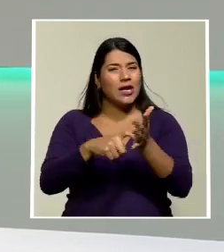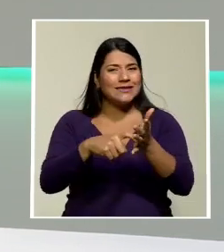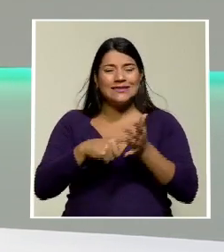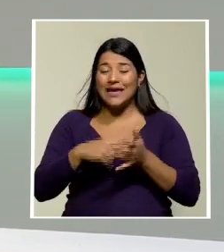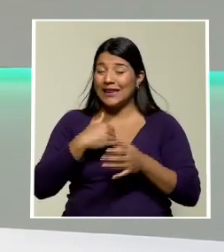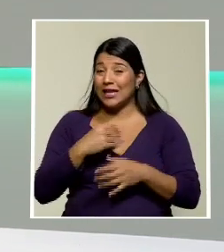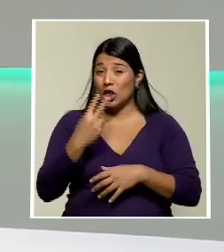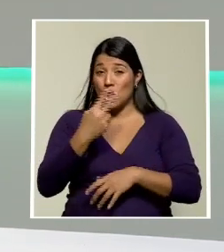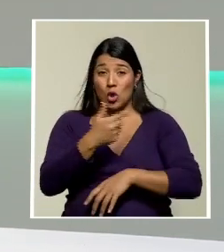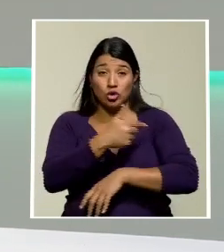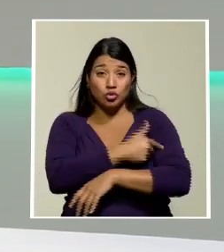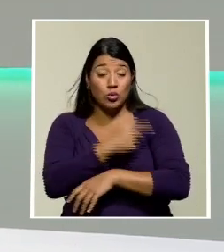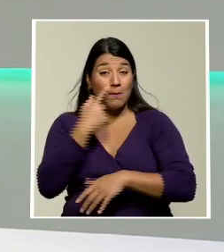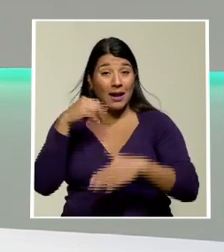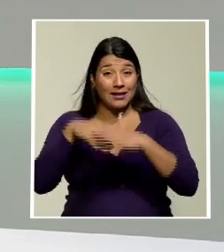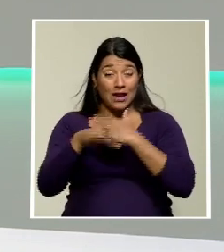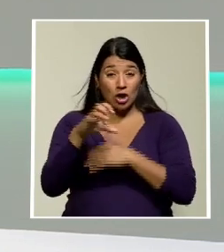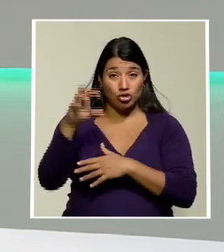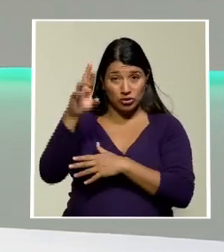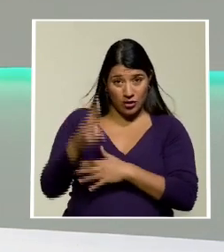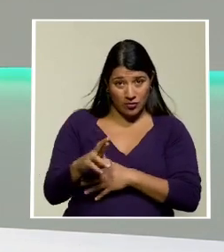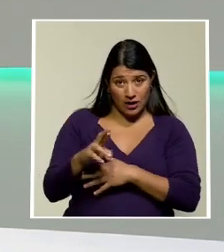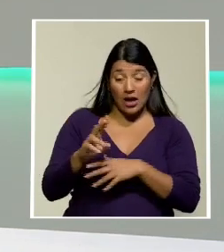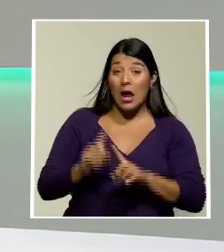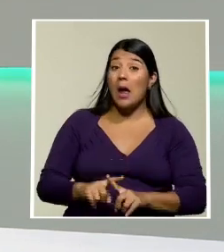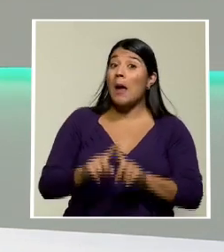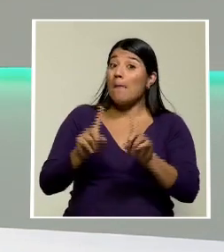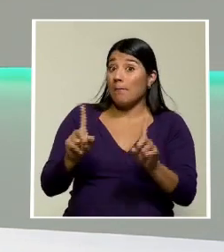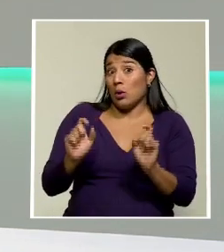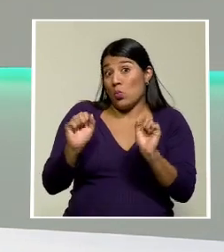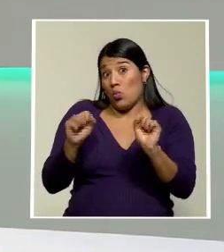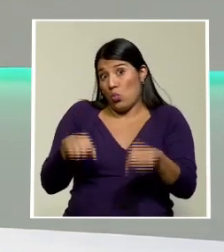-19 para ingresar al país, pero no descarta la idea.